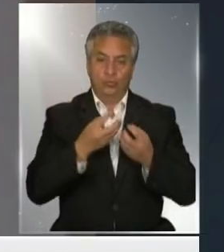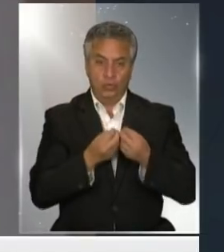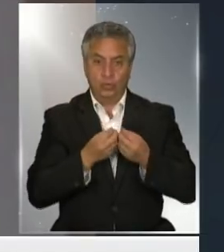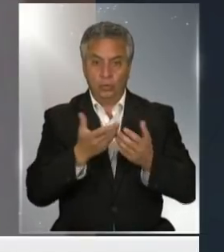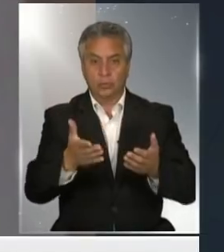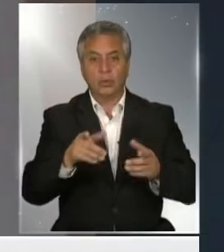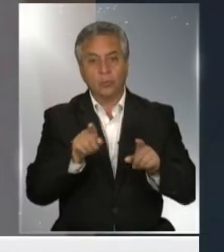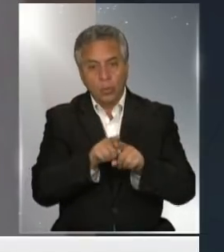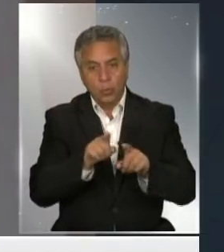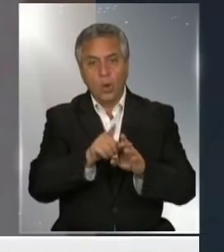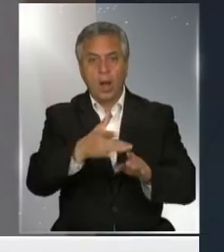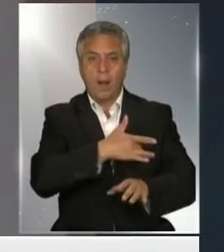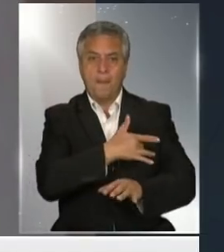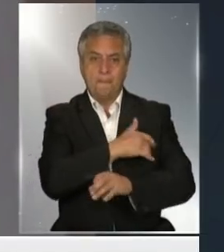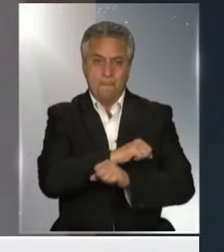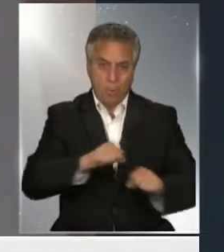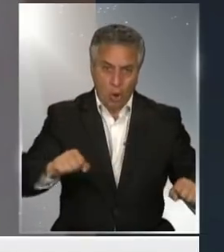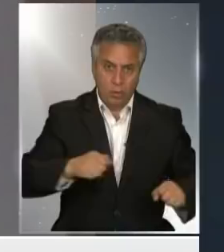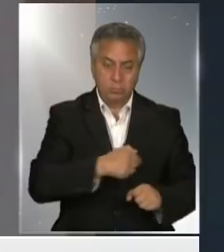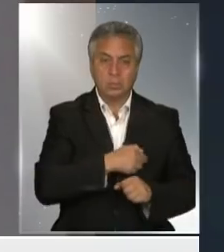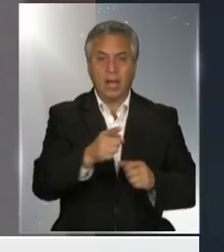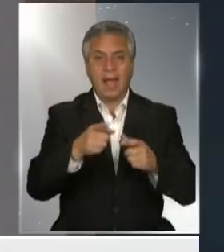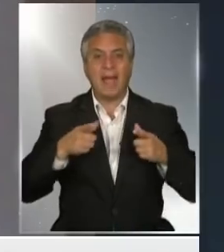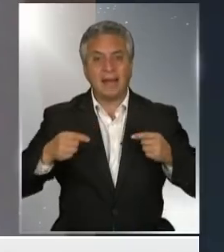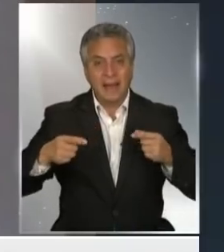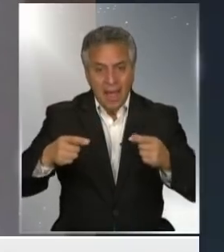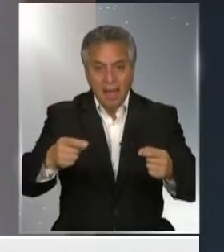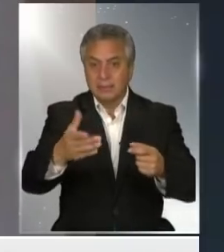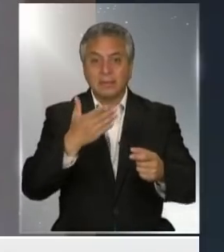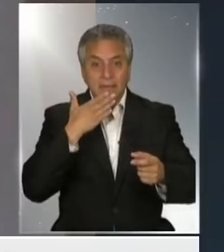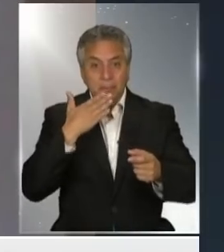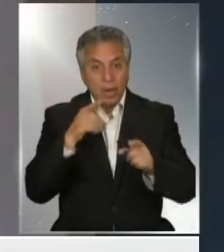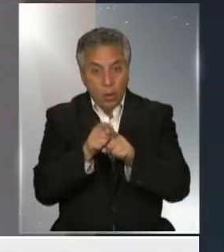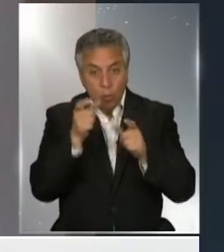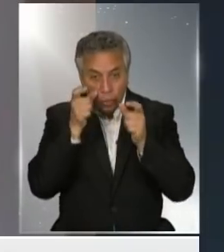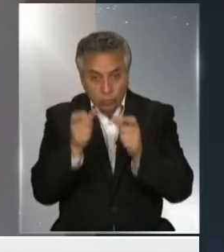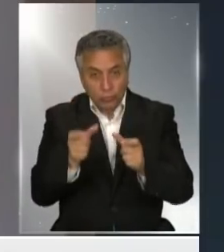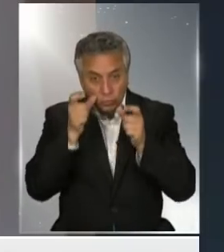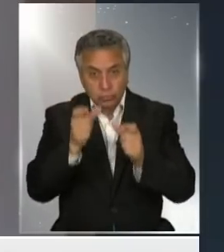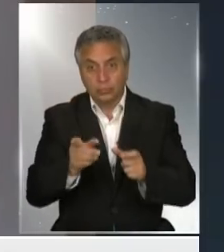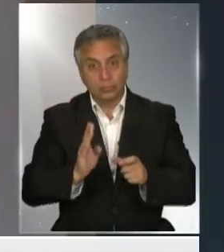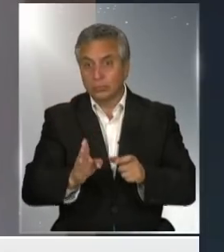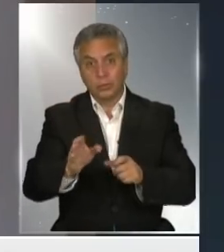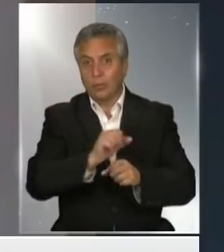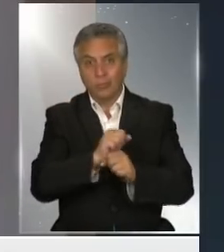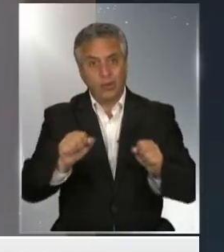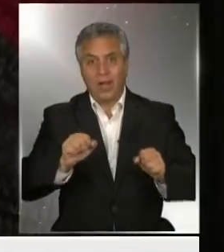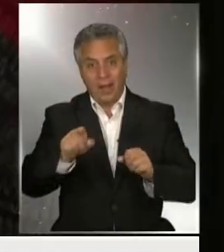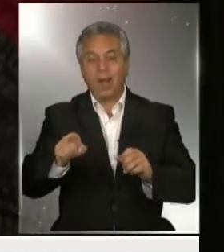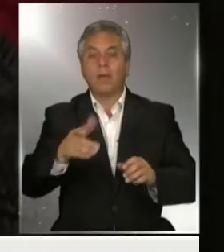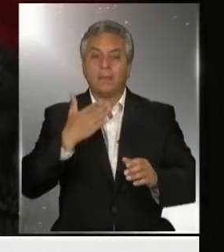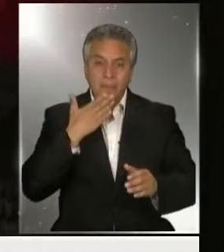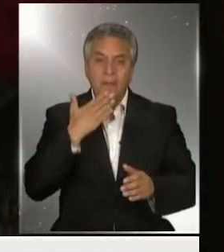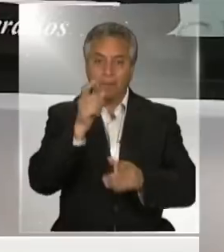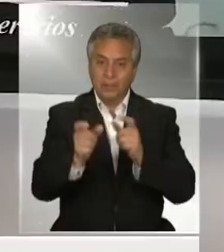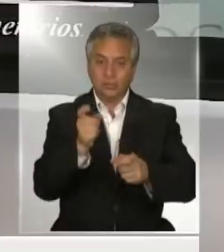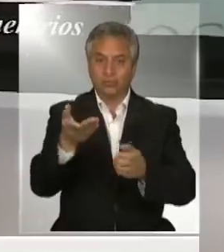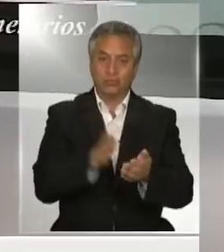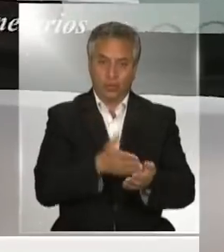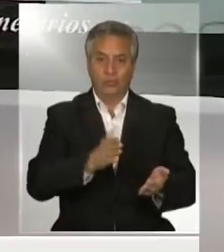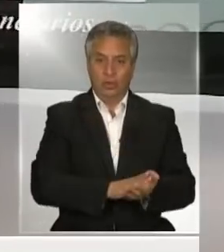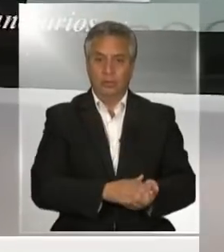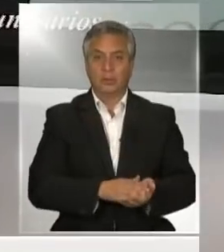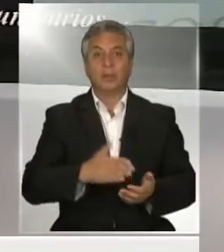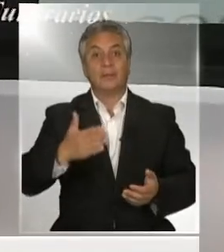los infartos o el miocardio, algunos tipos de cánceres que no pudieron seguir, no pudieron continuar con su tratamiento. Un quinto de las